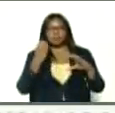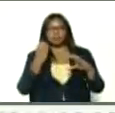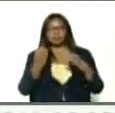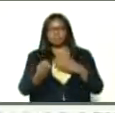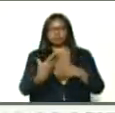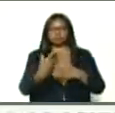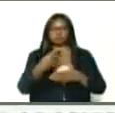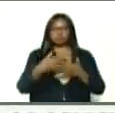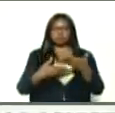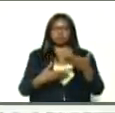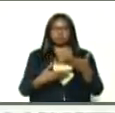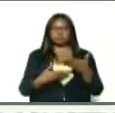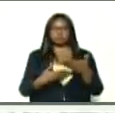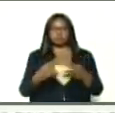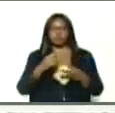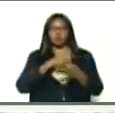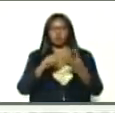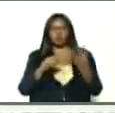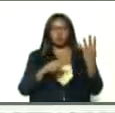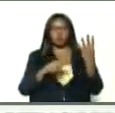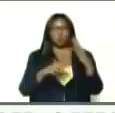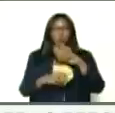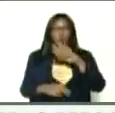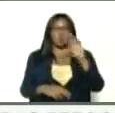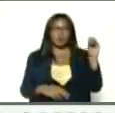fíjense ustedes los sectores, los 40 sectores,